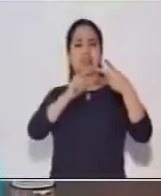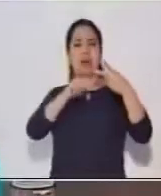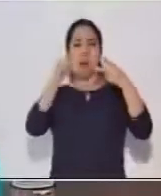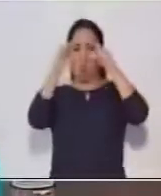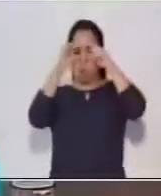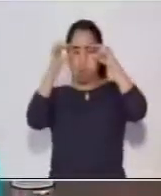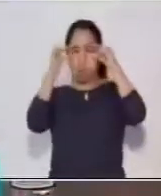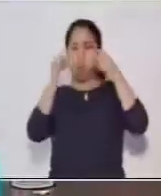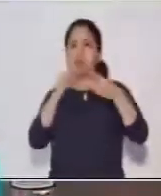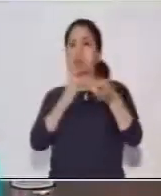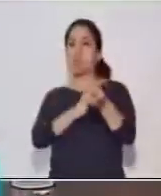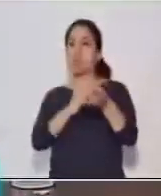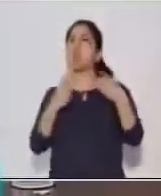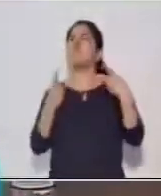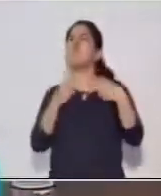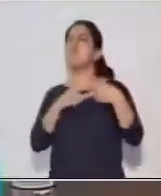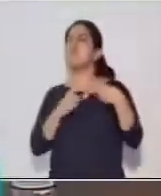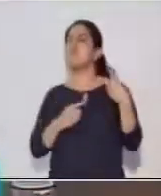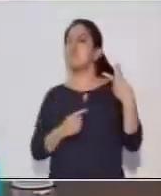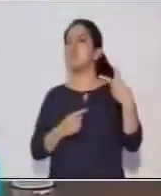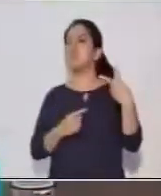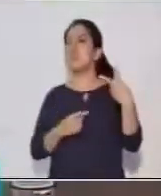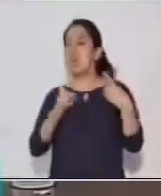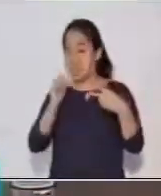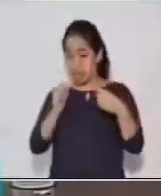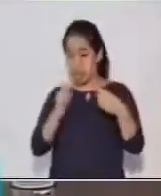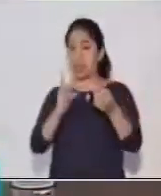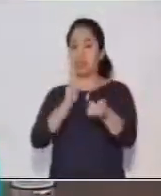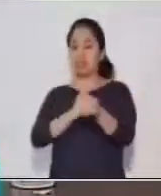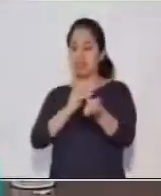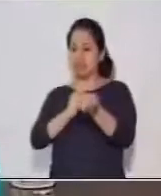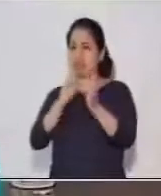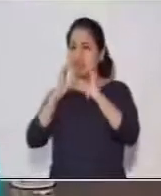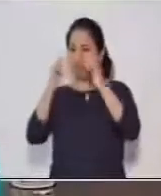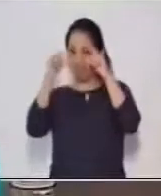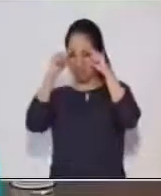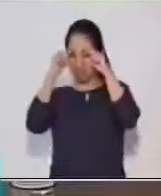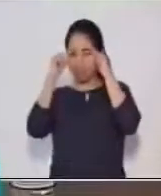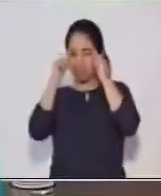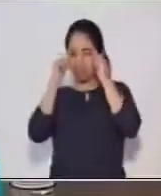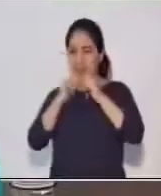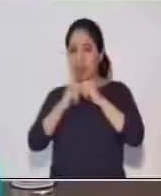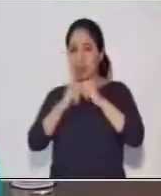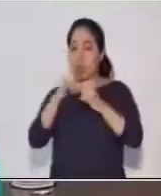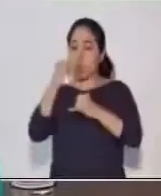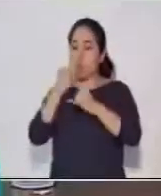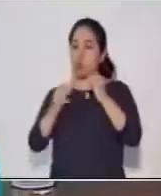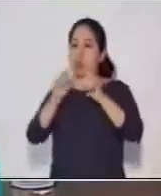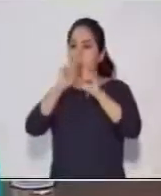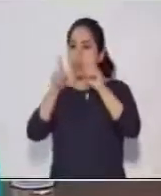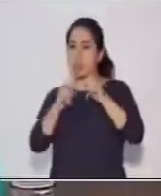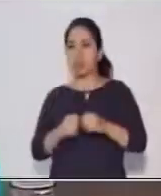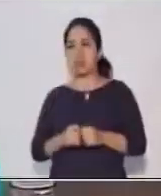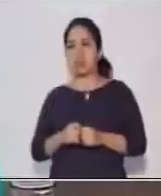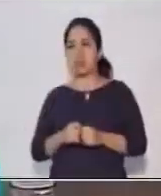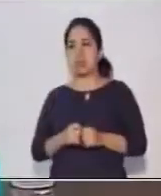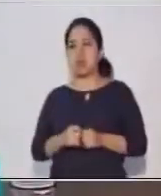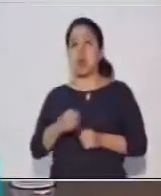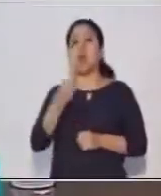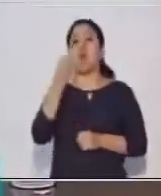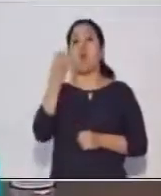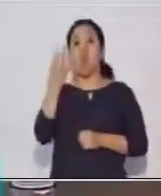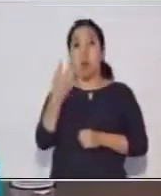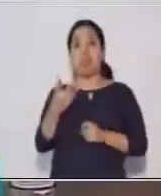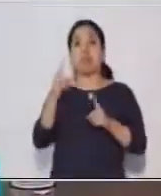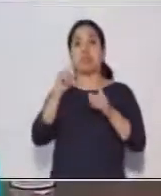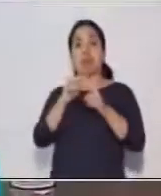Muy bien. Excelente. Con el oftalmólogo. Y vamos a hacer la última pregunta. ¿Cuántas palabras